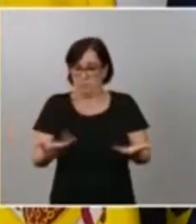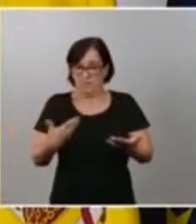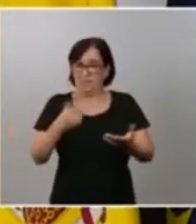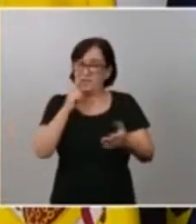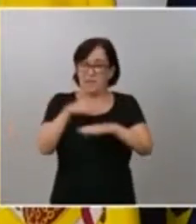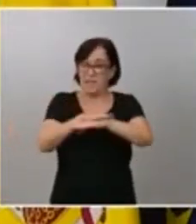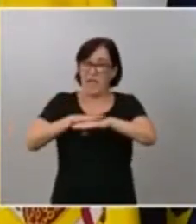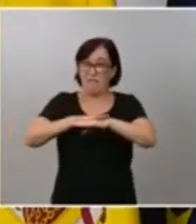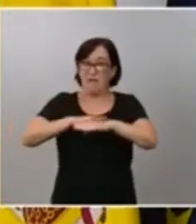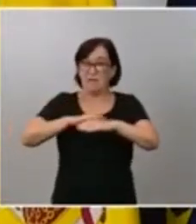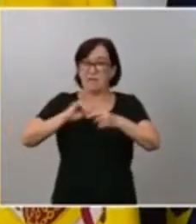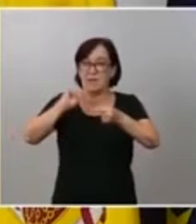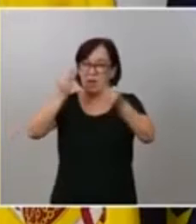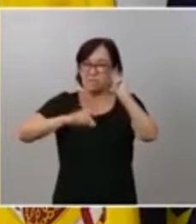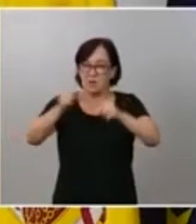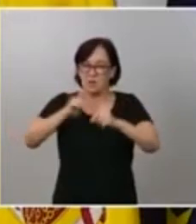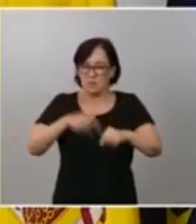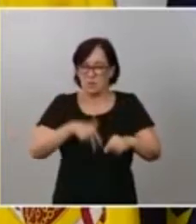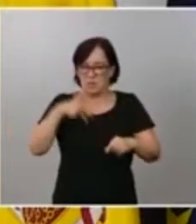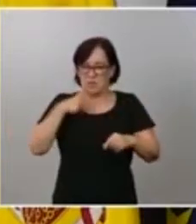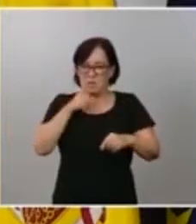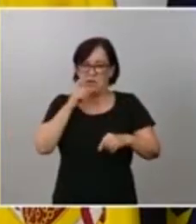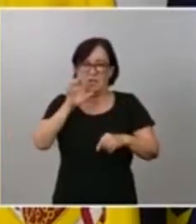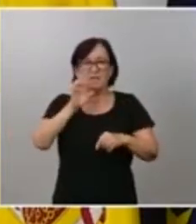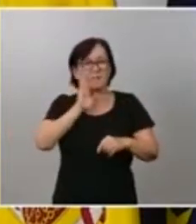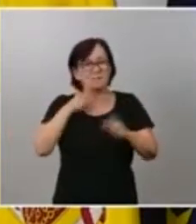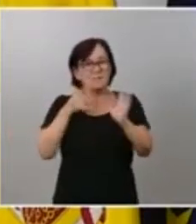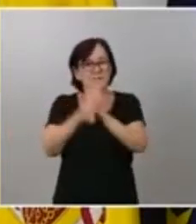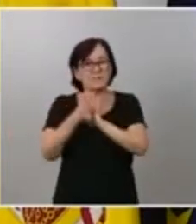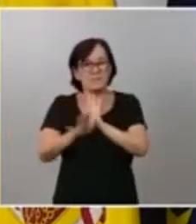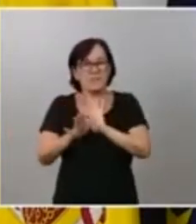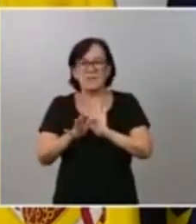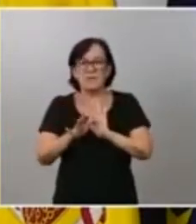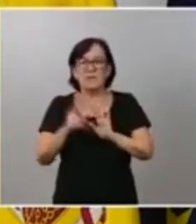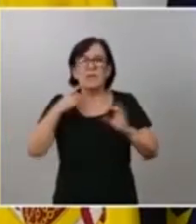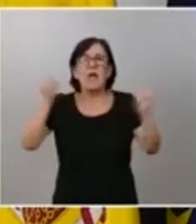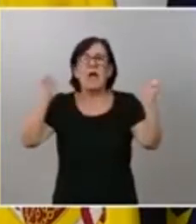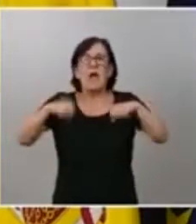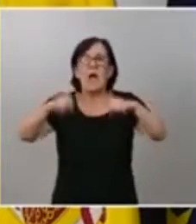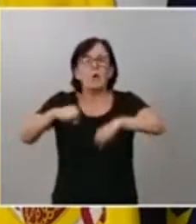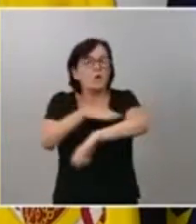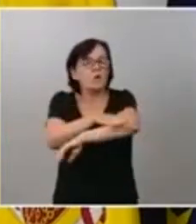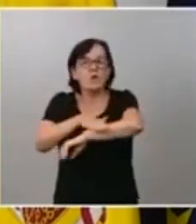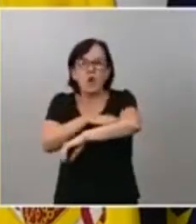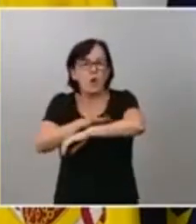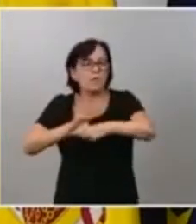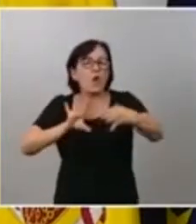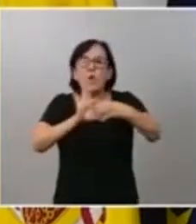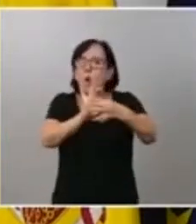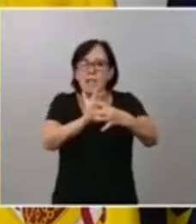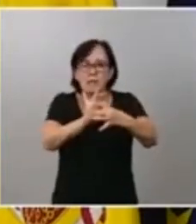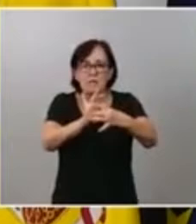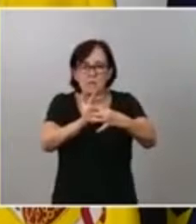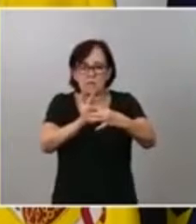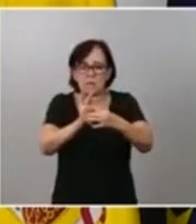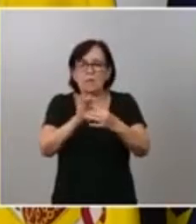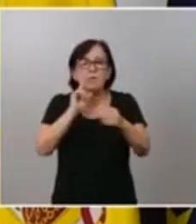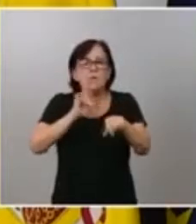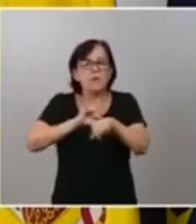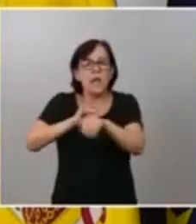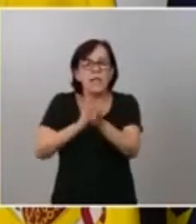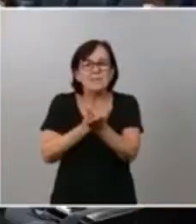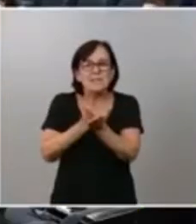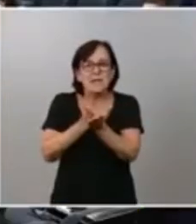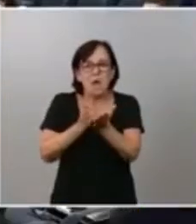además lo he referido en mi anterior intervención, son los acuerdos de gobierno de coalición, la hoja de ruta, y se tienen que